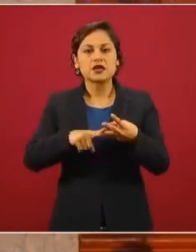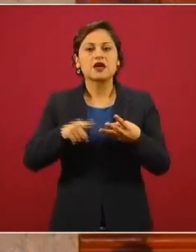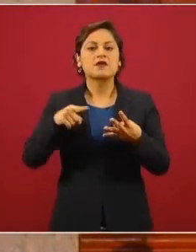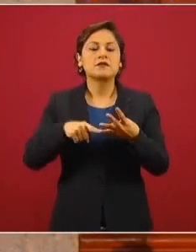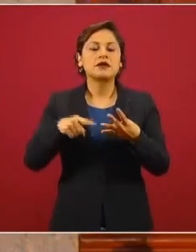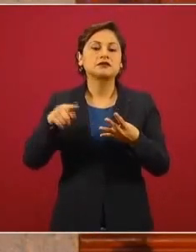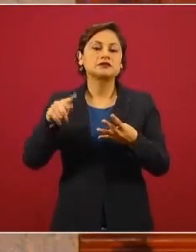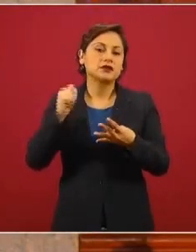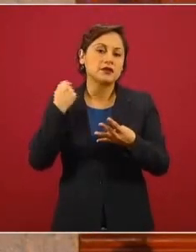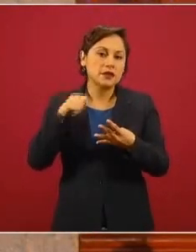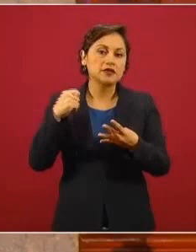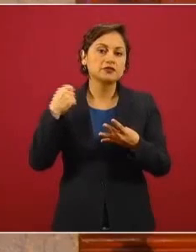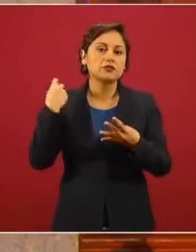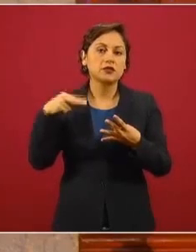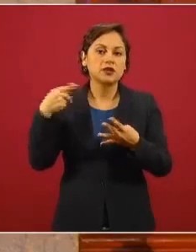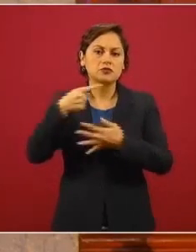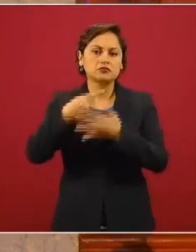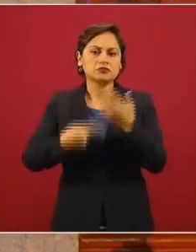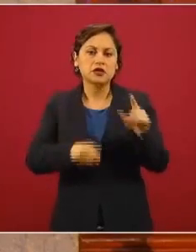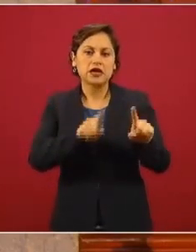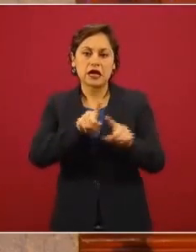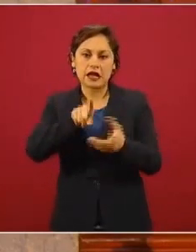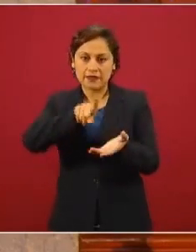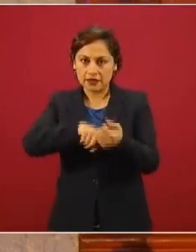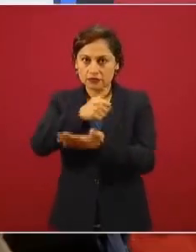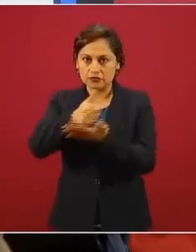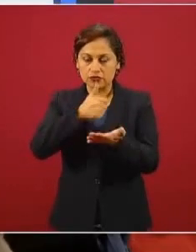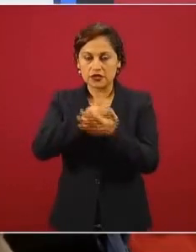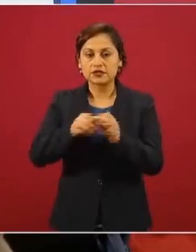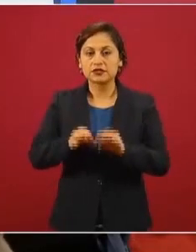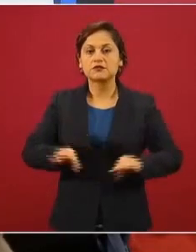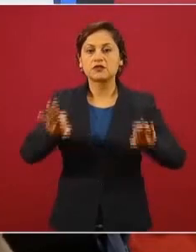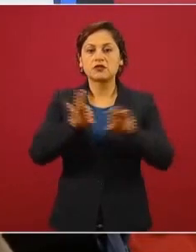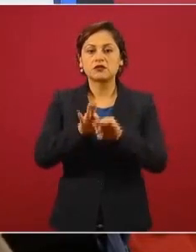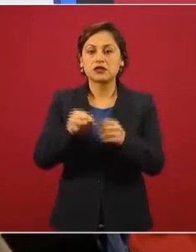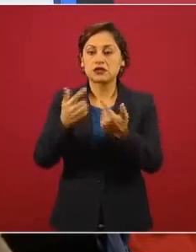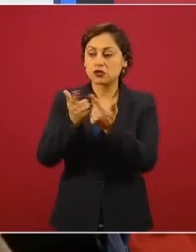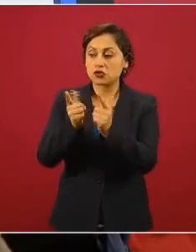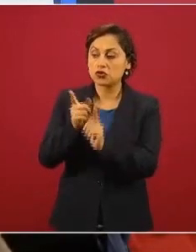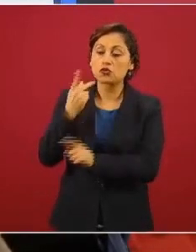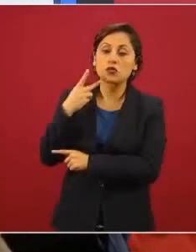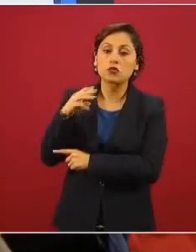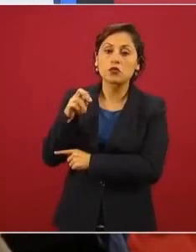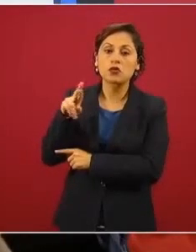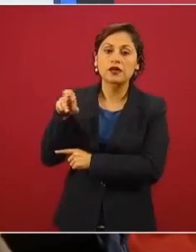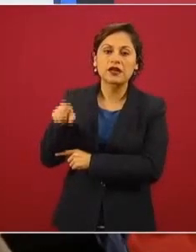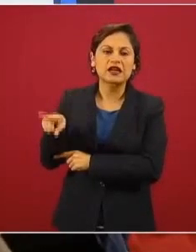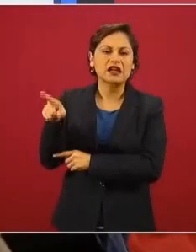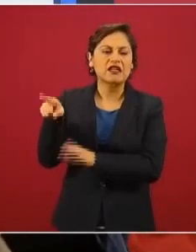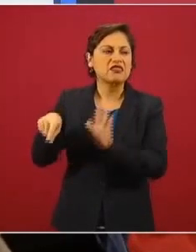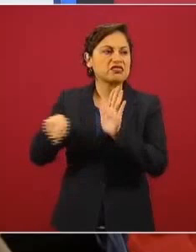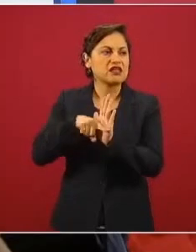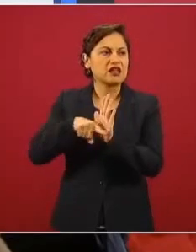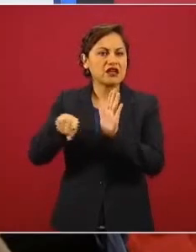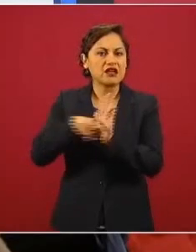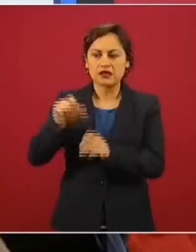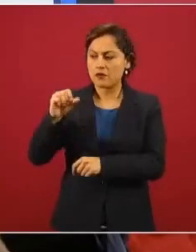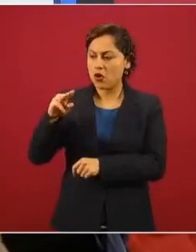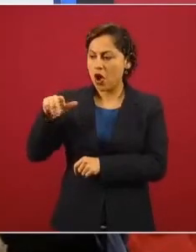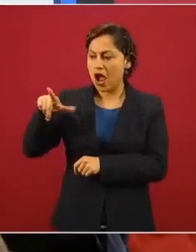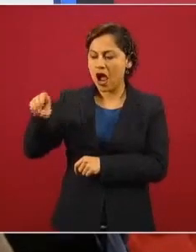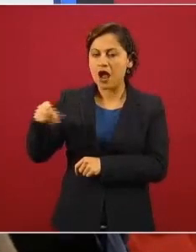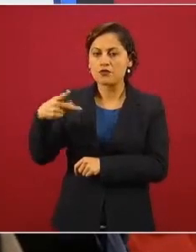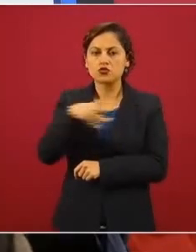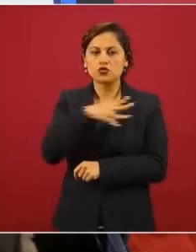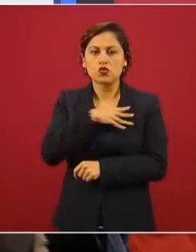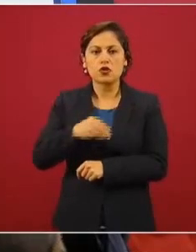Veracruz, así como ciudades importantes. Es tan negativo, Morena, que hasta AMLO se ha deslindado y distanciado de su propia criatura.